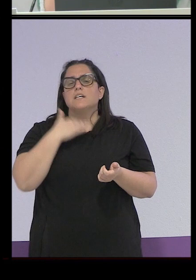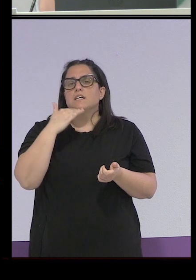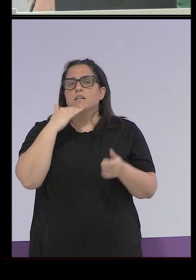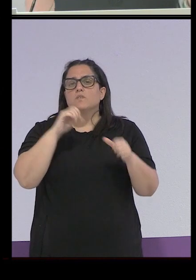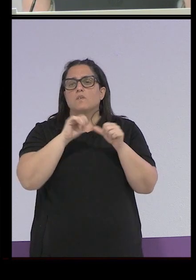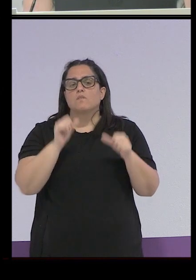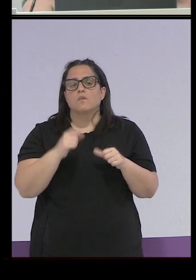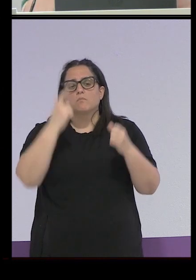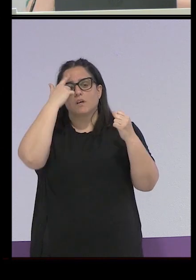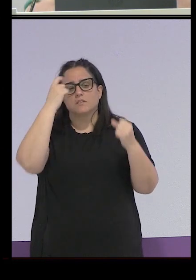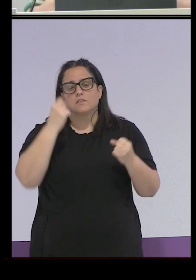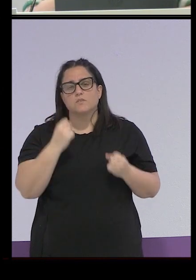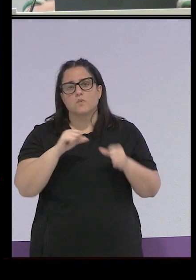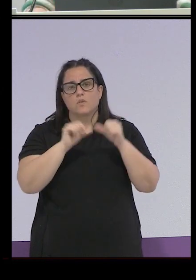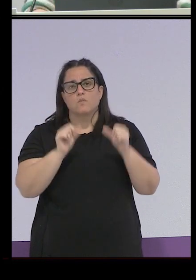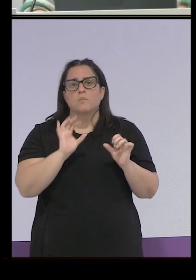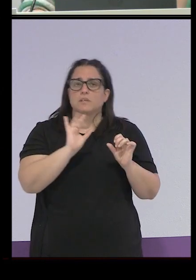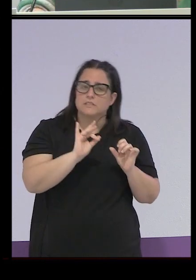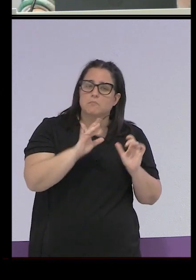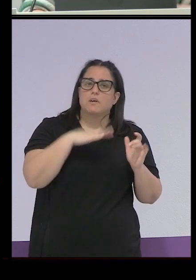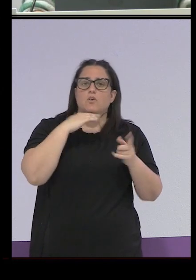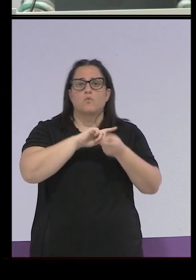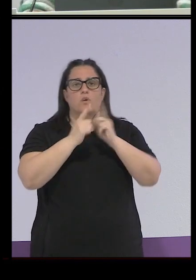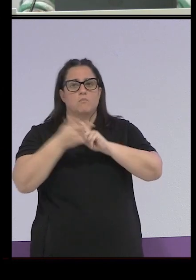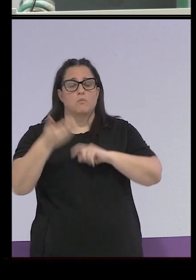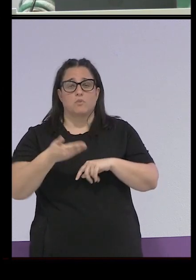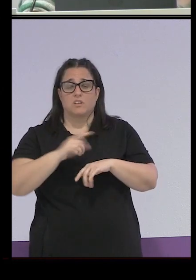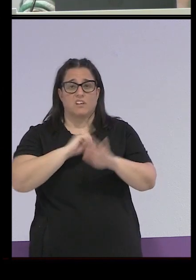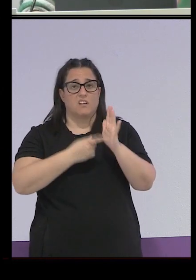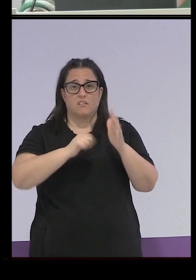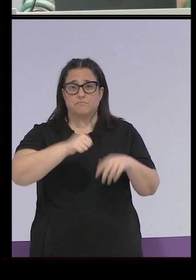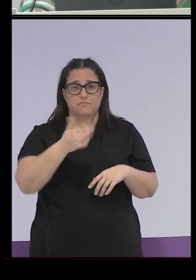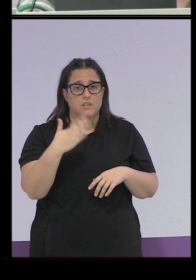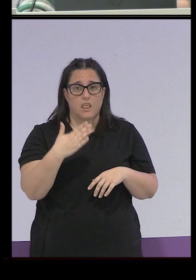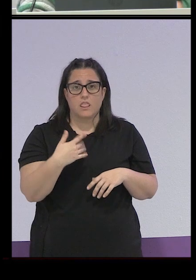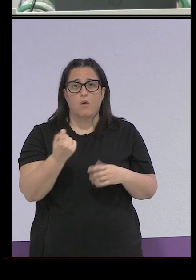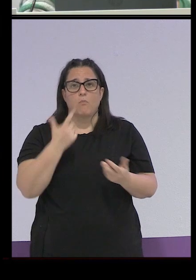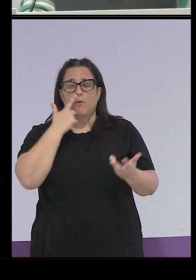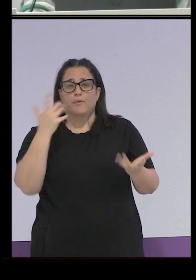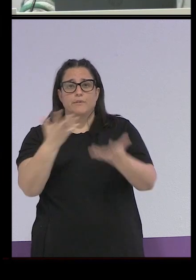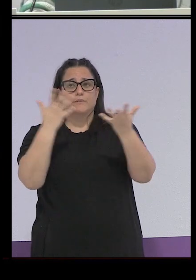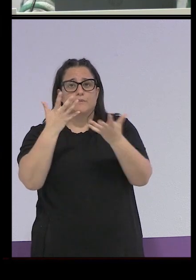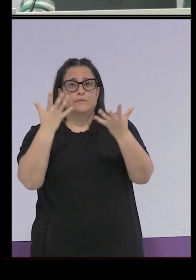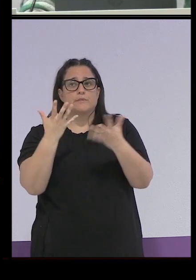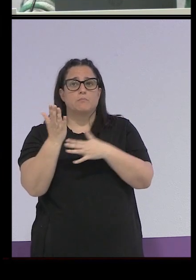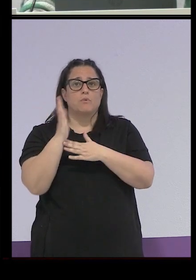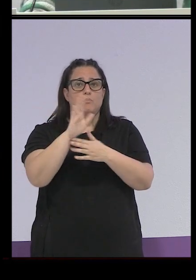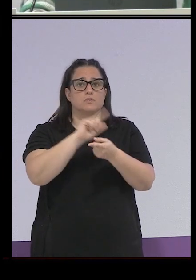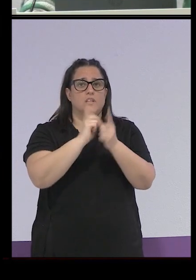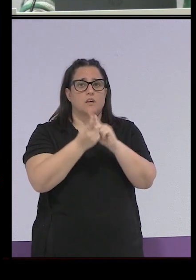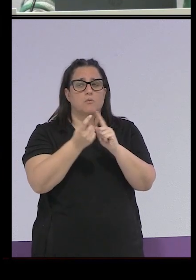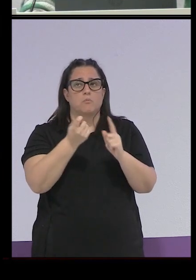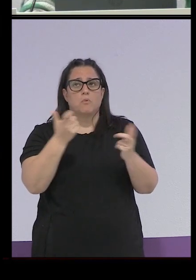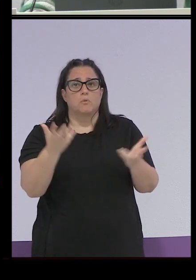una institución de este estilo pero dándole un cambio importante aquella ley no salió adelante quedó en un limbo un poco su propuesta de cambio hasta